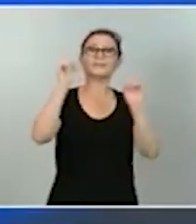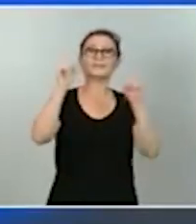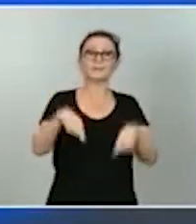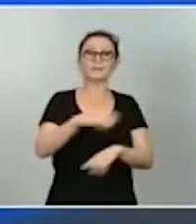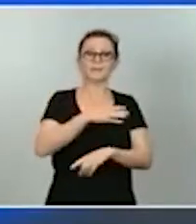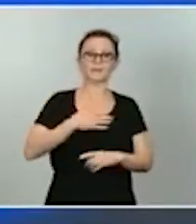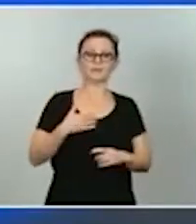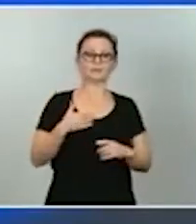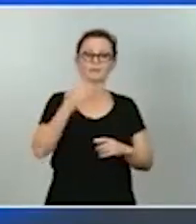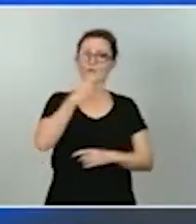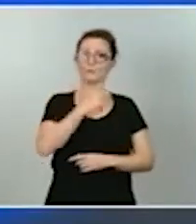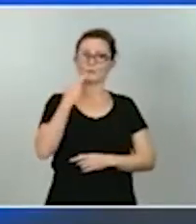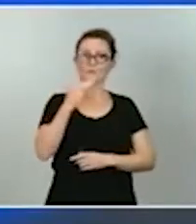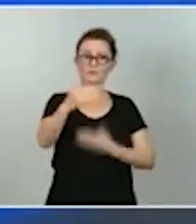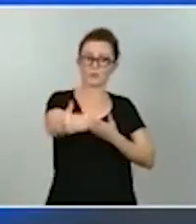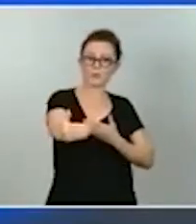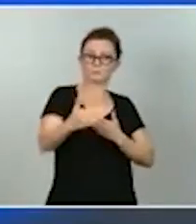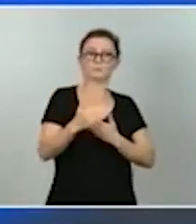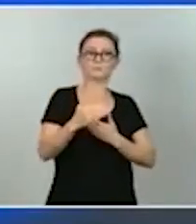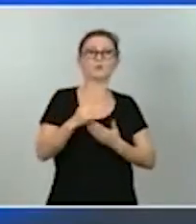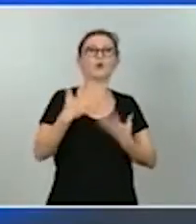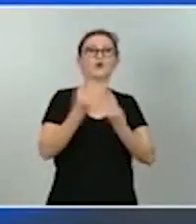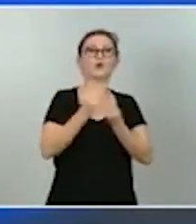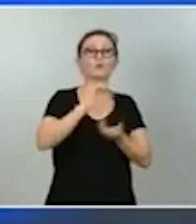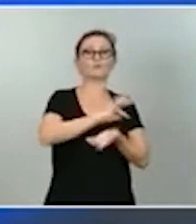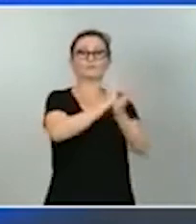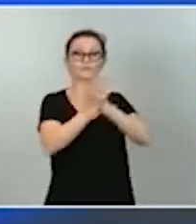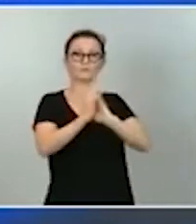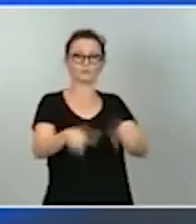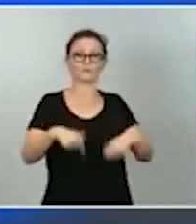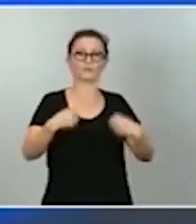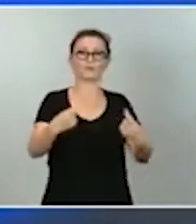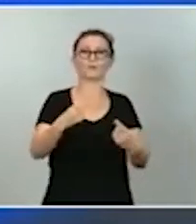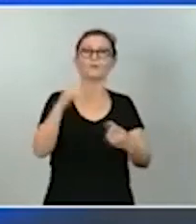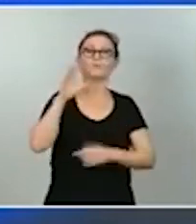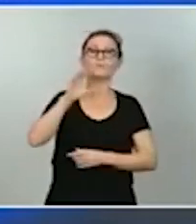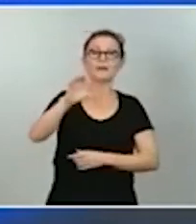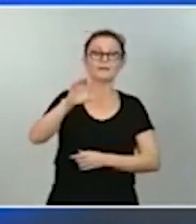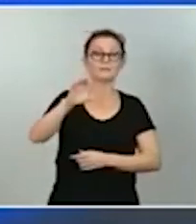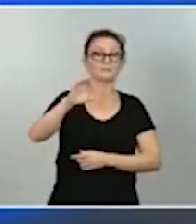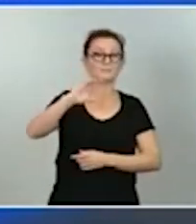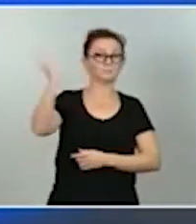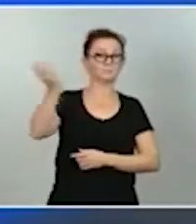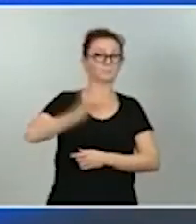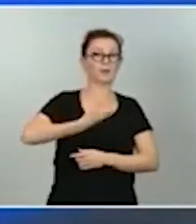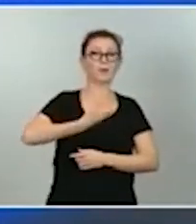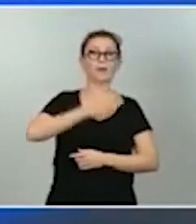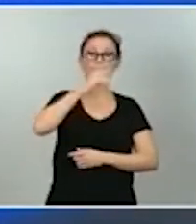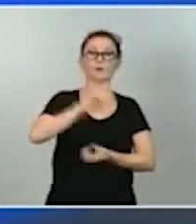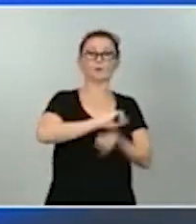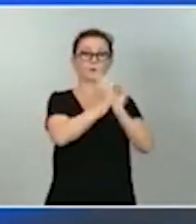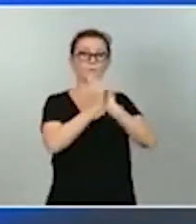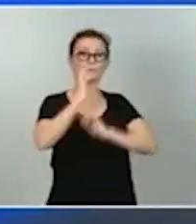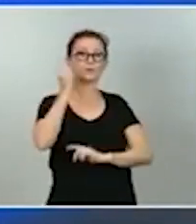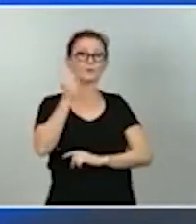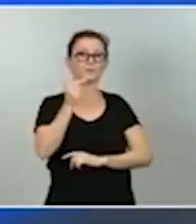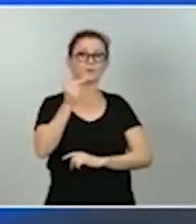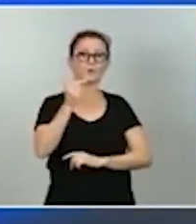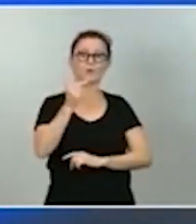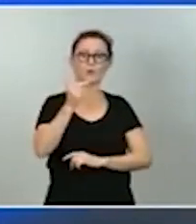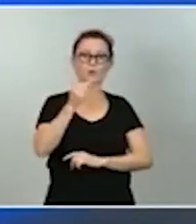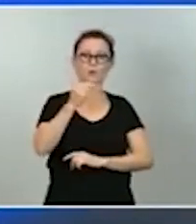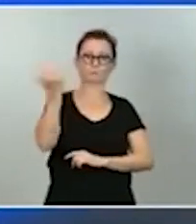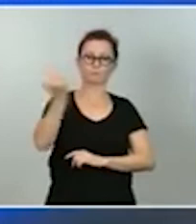compromisos con esa transición ecológica. Somos uno de los países más dañados por los efectos del cambio climático. Lo saben muchos españoles que viven en la